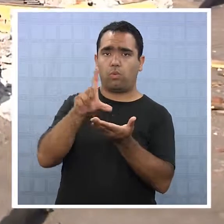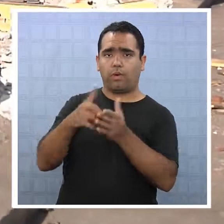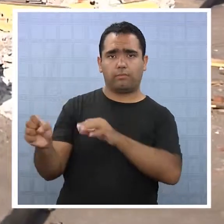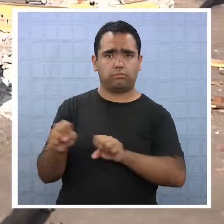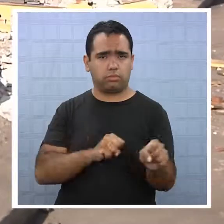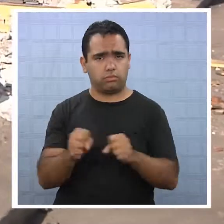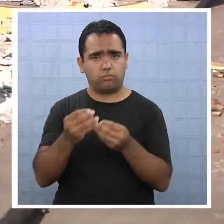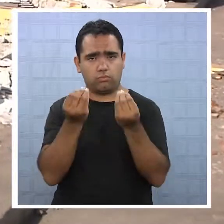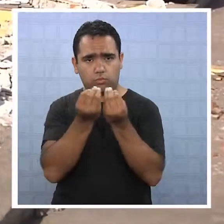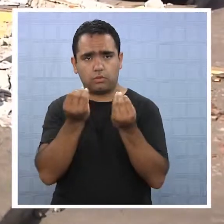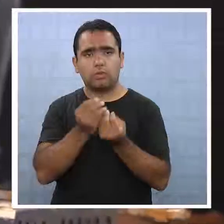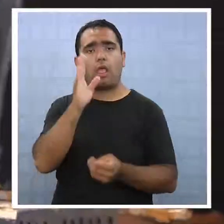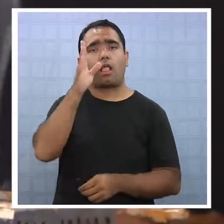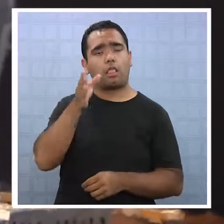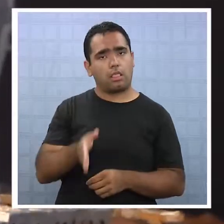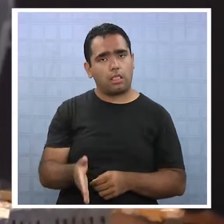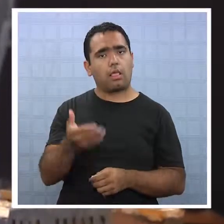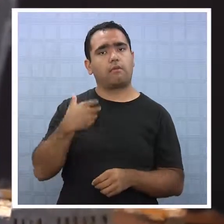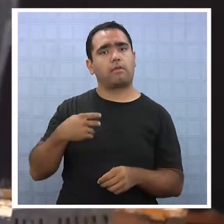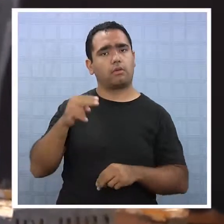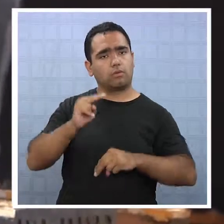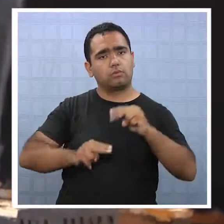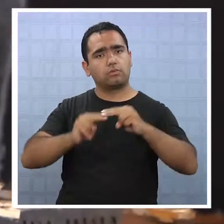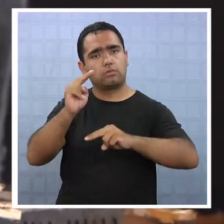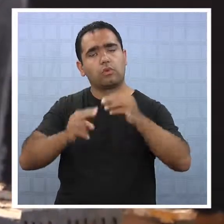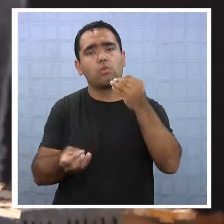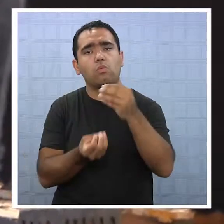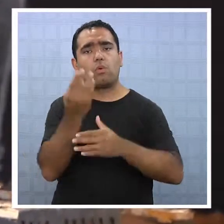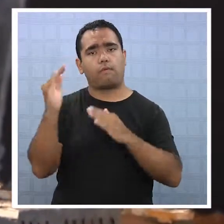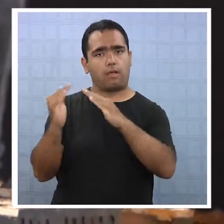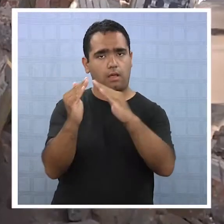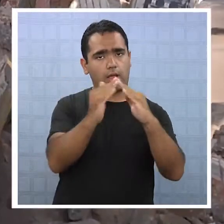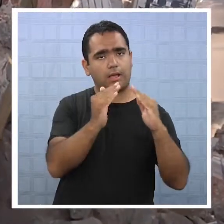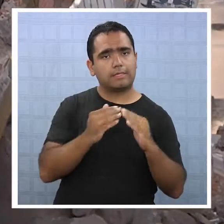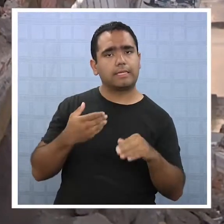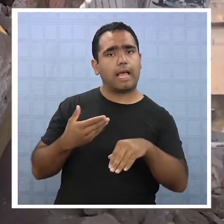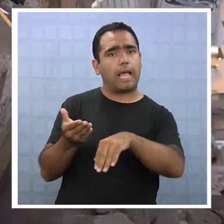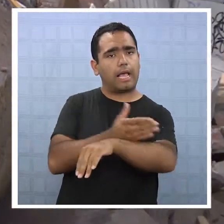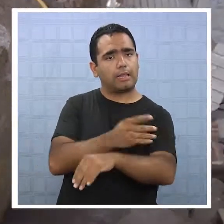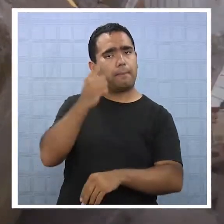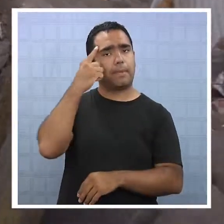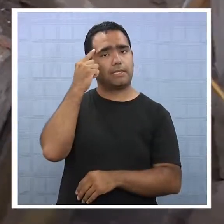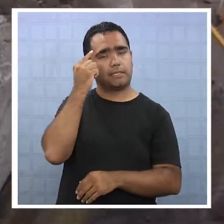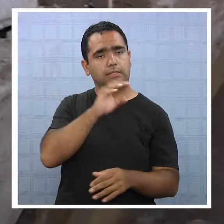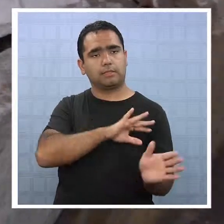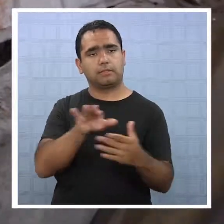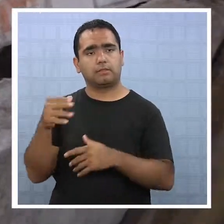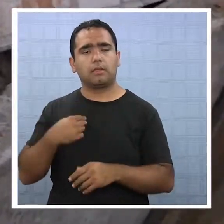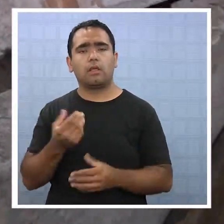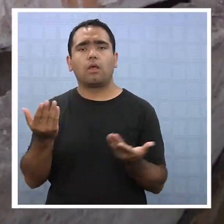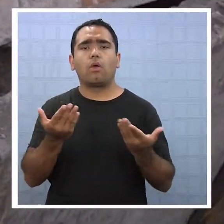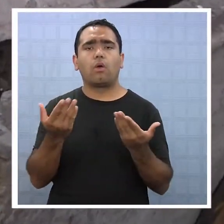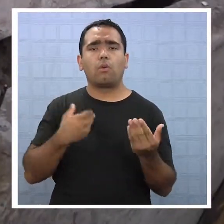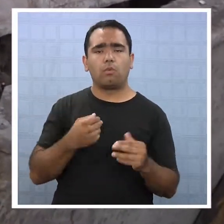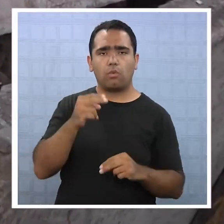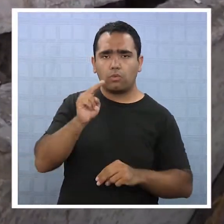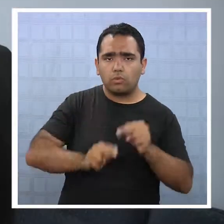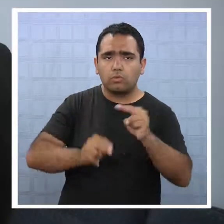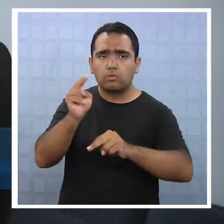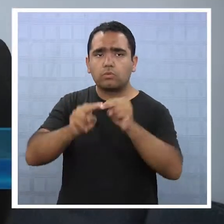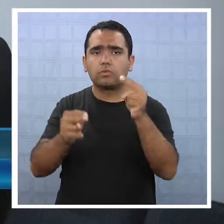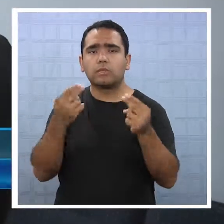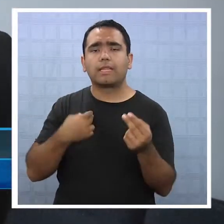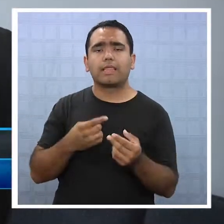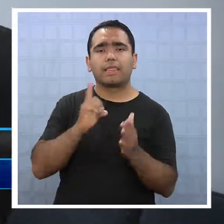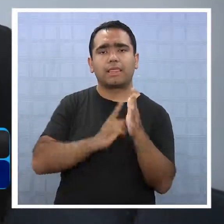aspectos que se deben considerar en la construcción de las nuevas viviendas. Incluir un tipo de ciudad de construcción de desarrollo urbano